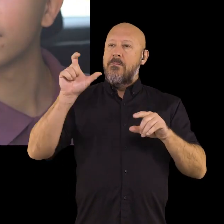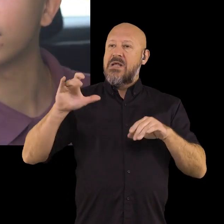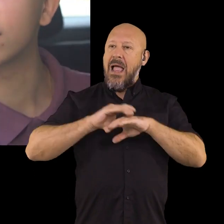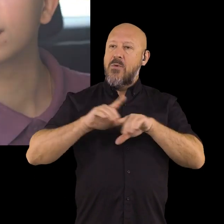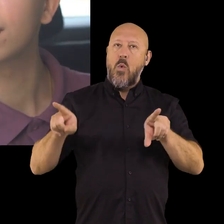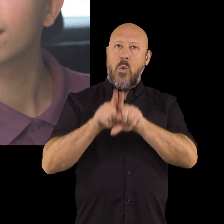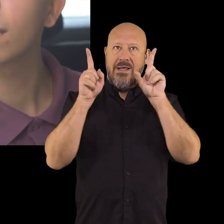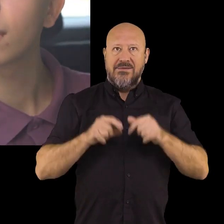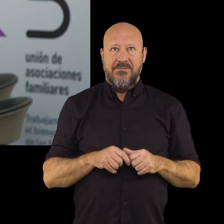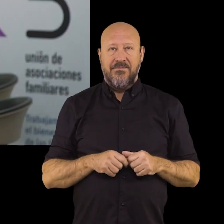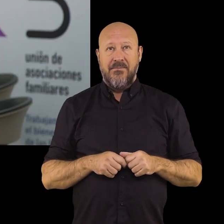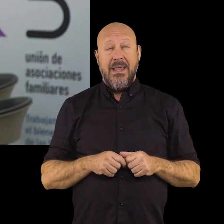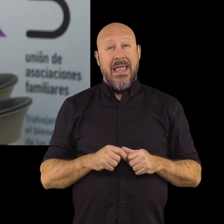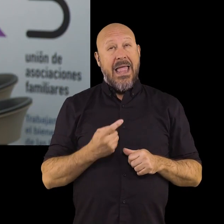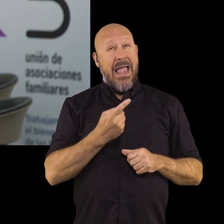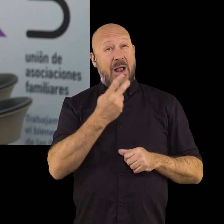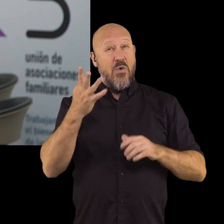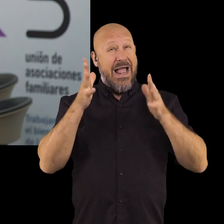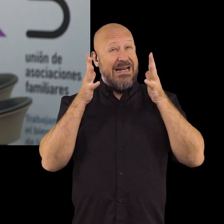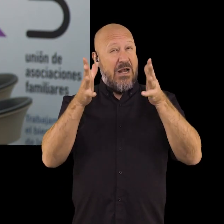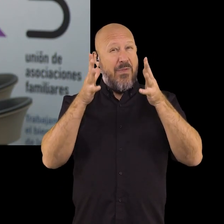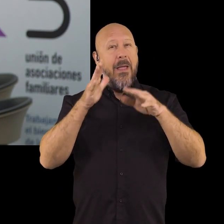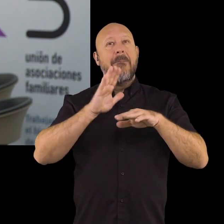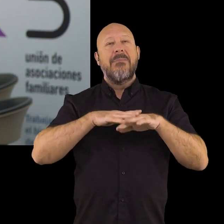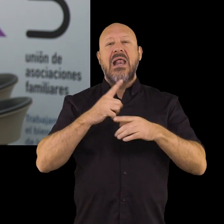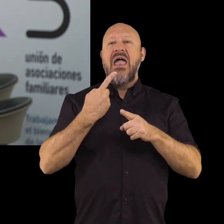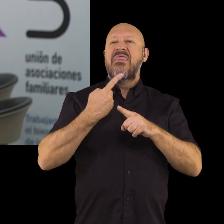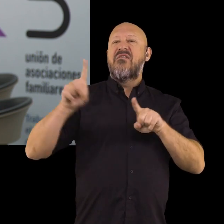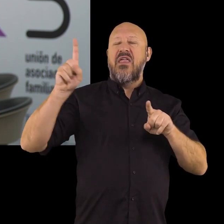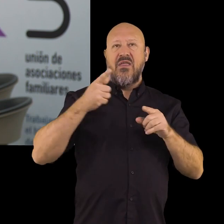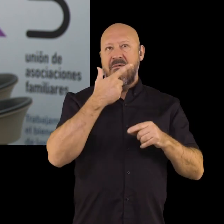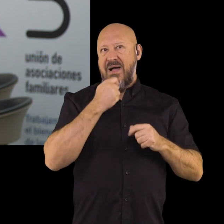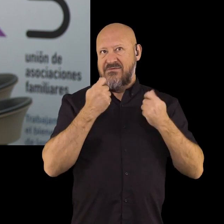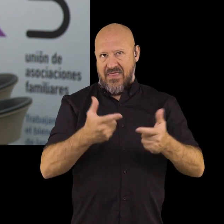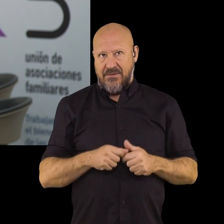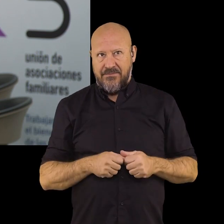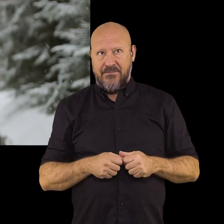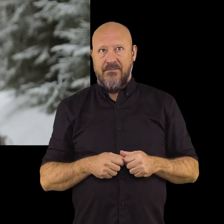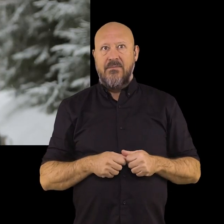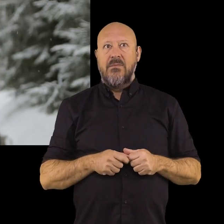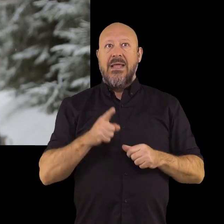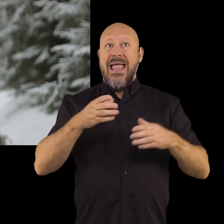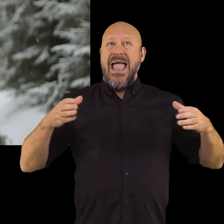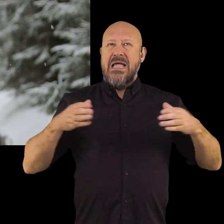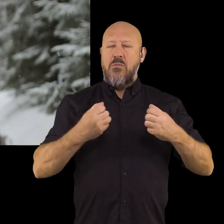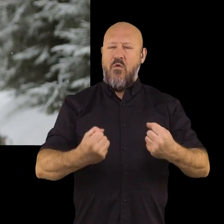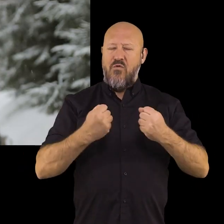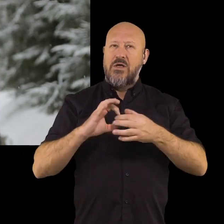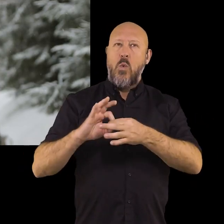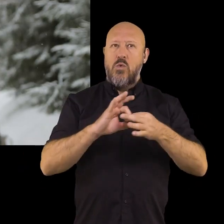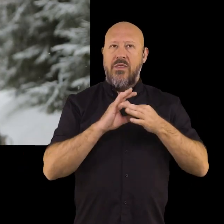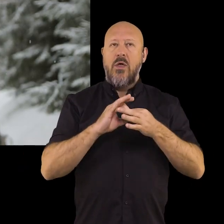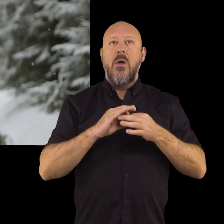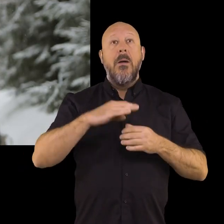sus grupos de iguales. Algunas recomendaciones para facilitar la diferenciación. Forma un equipo